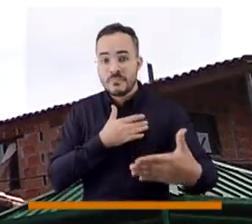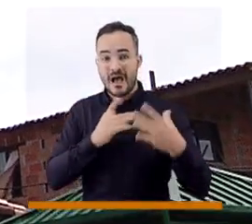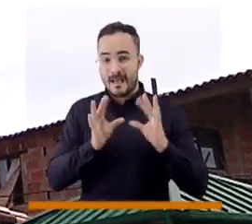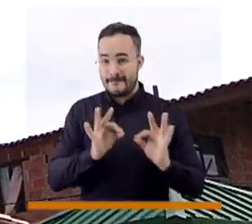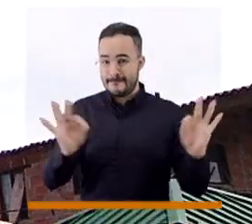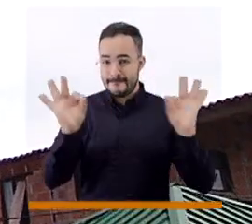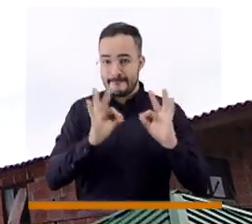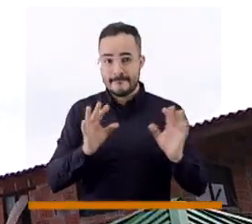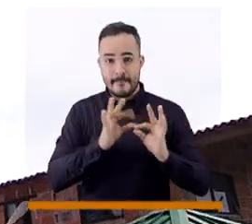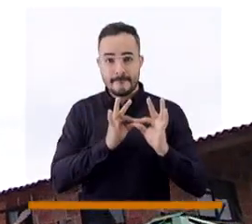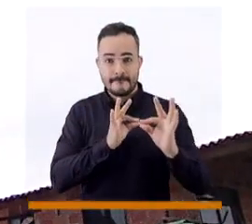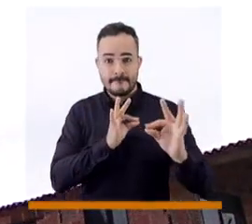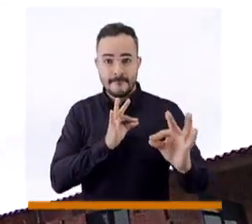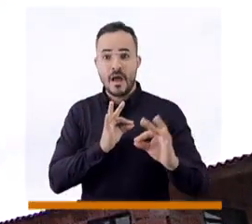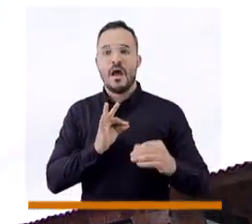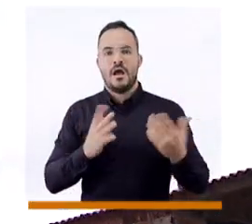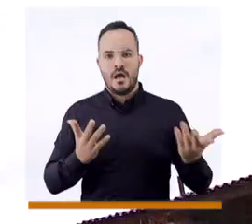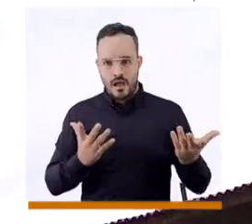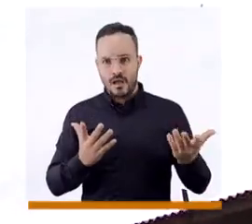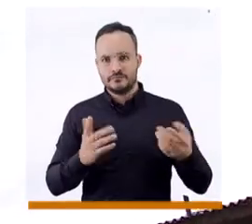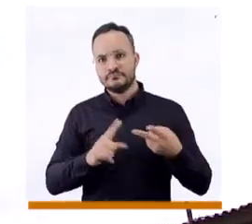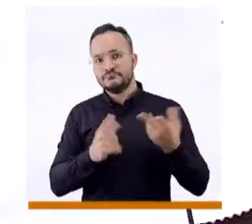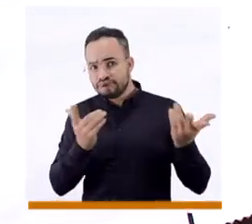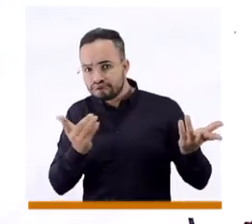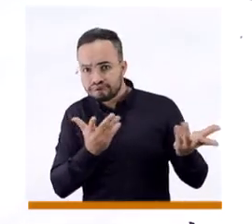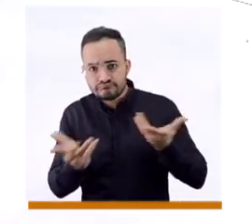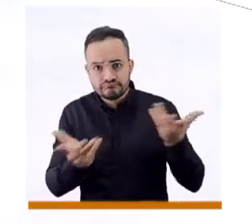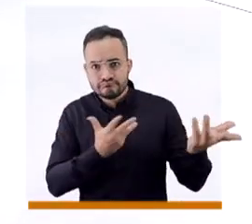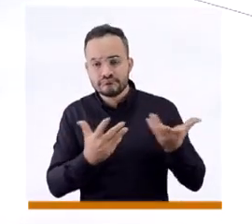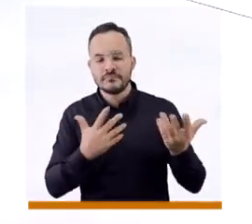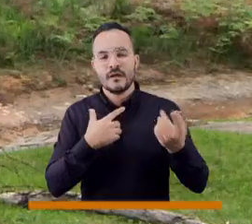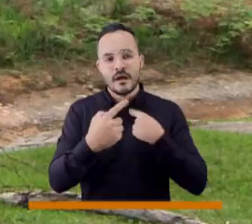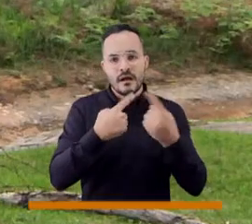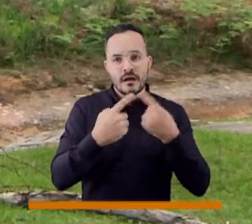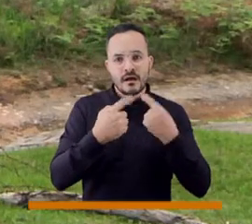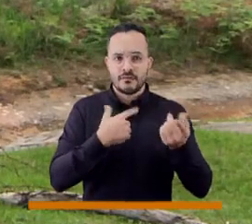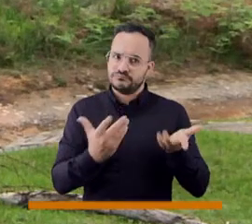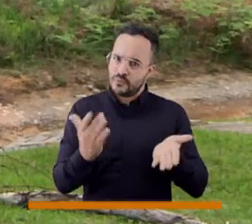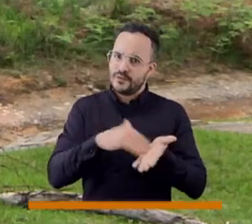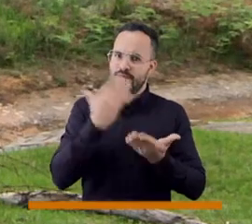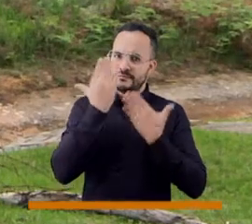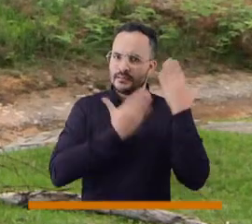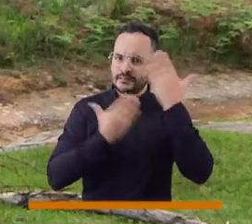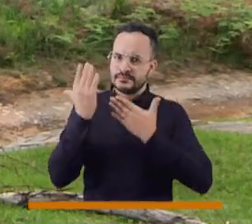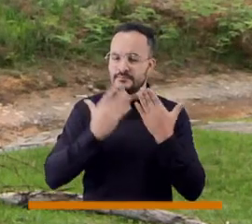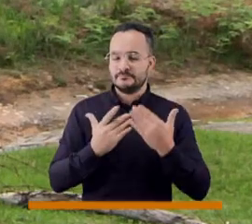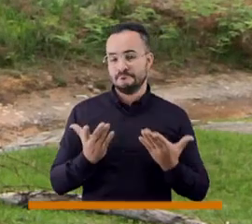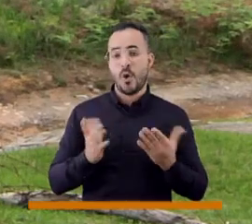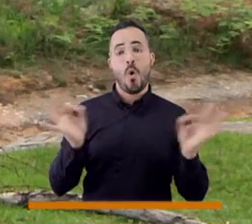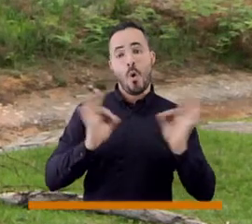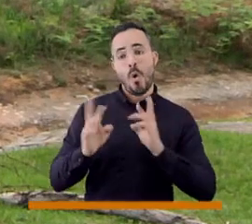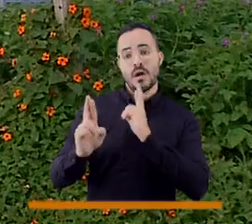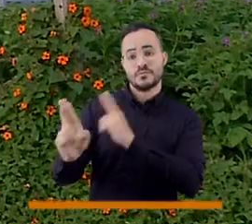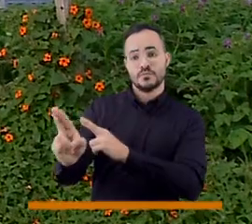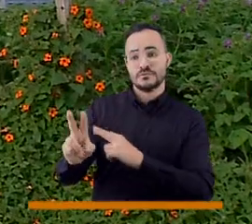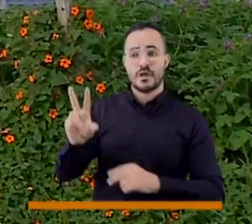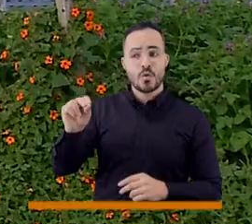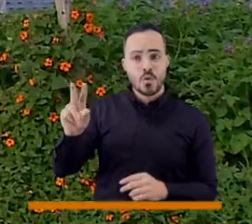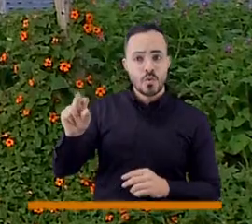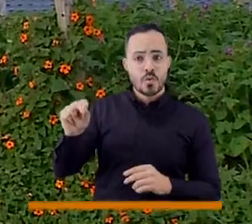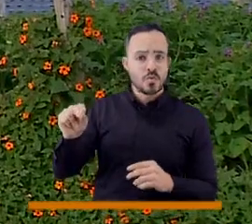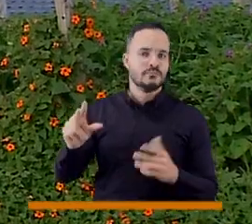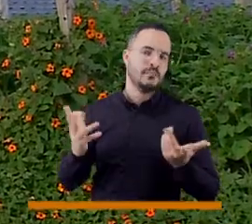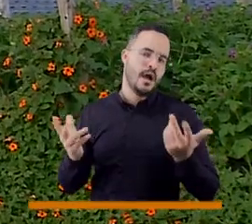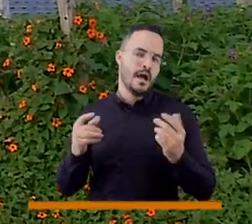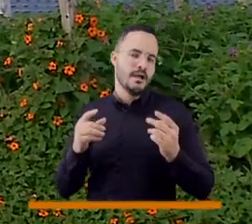no le hayan contestado, está el tema de la reconsideración. Y ahí, en la reconsideración, o si te han